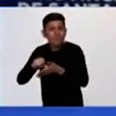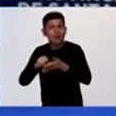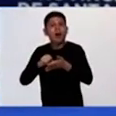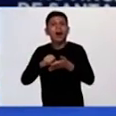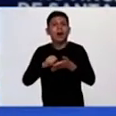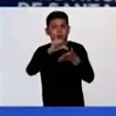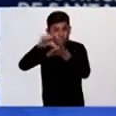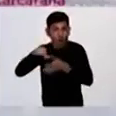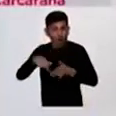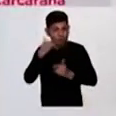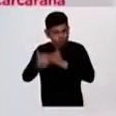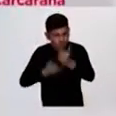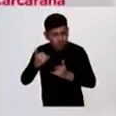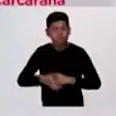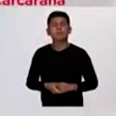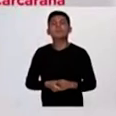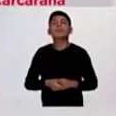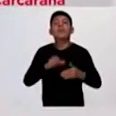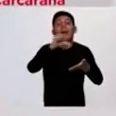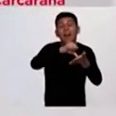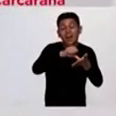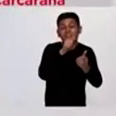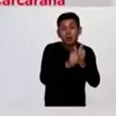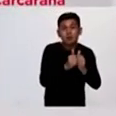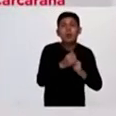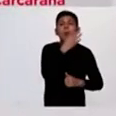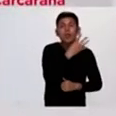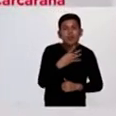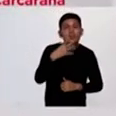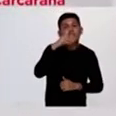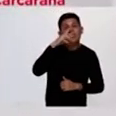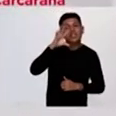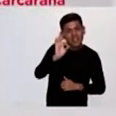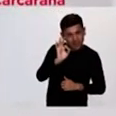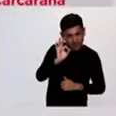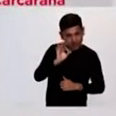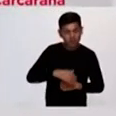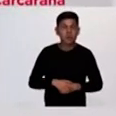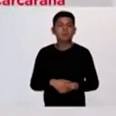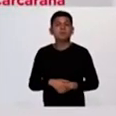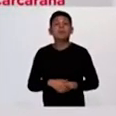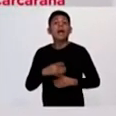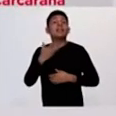casos por localidades. En la ciudad de Rosario tenemos 470 casos.